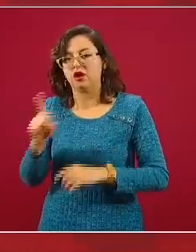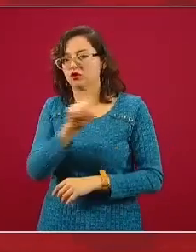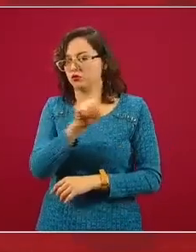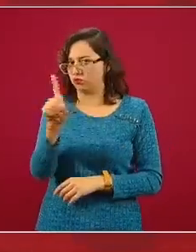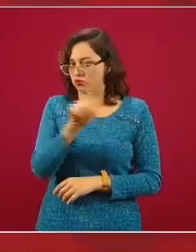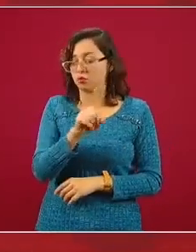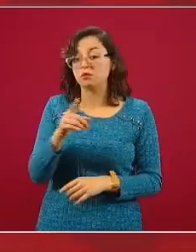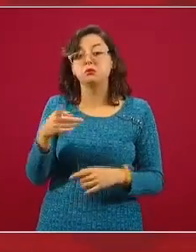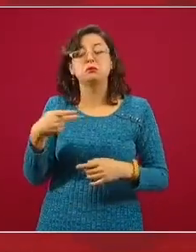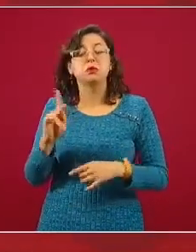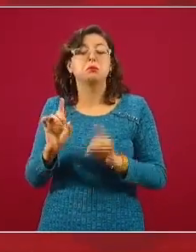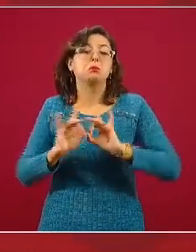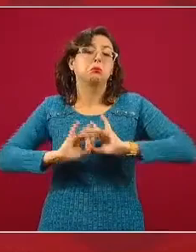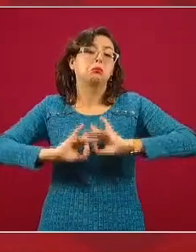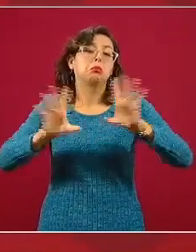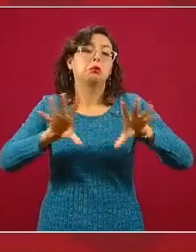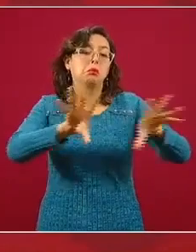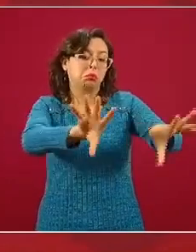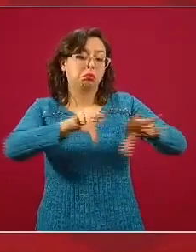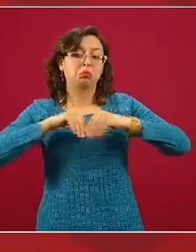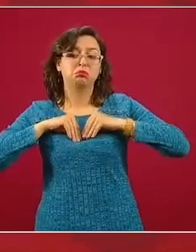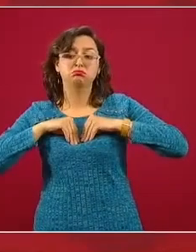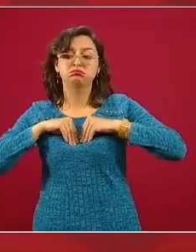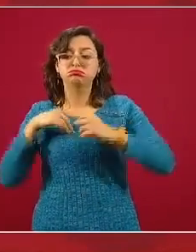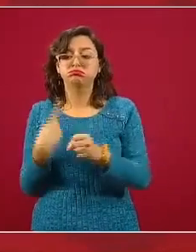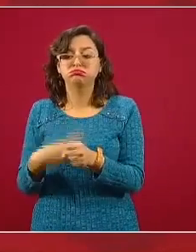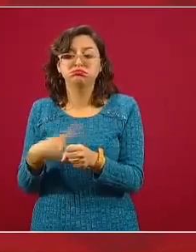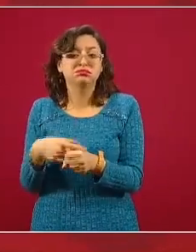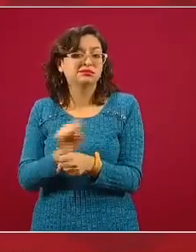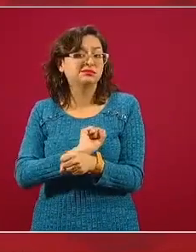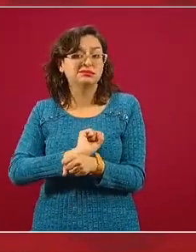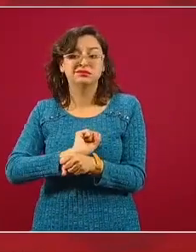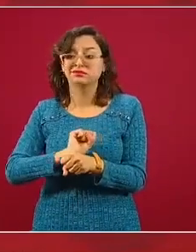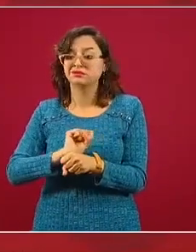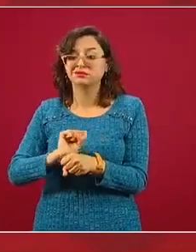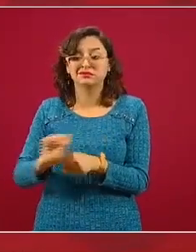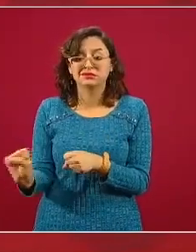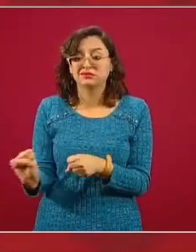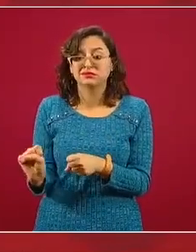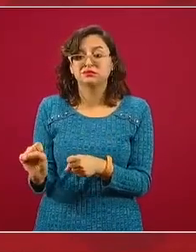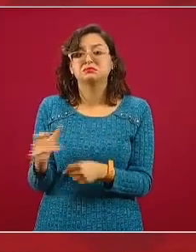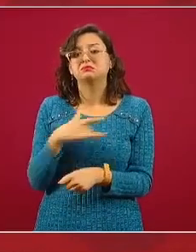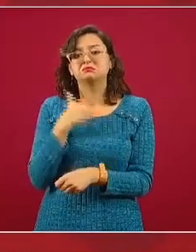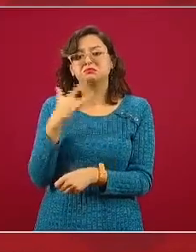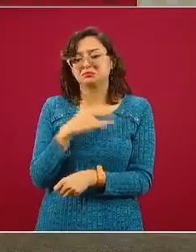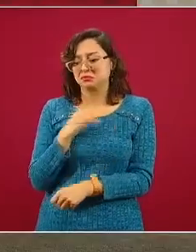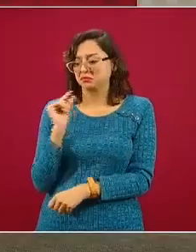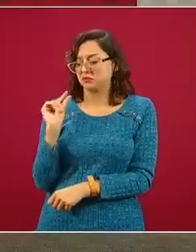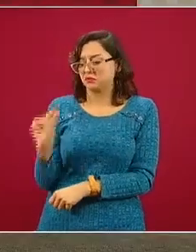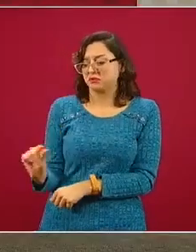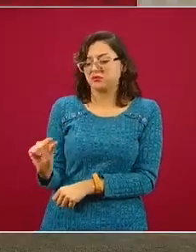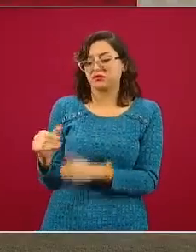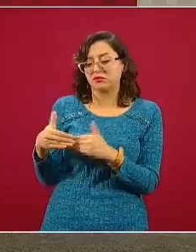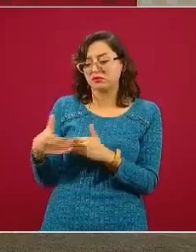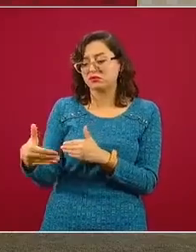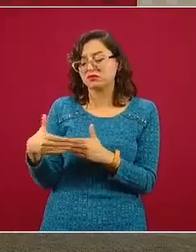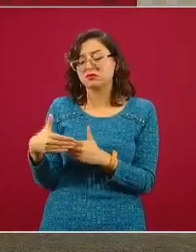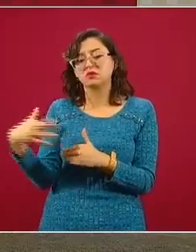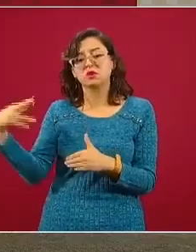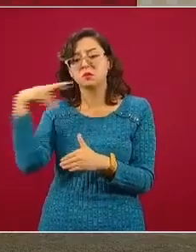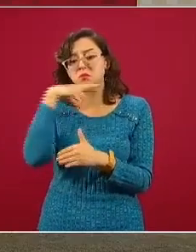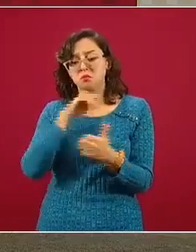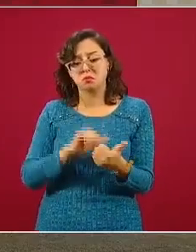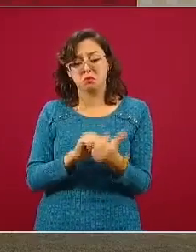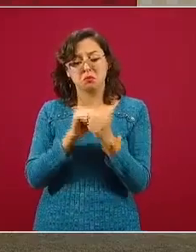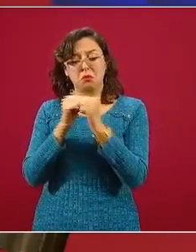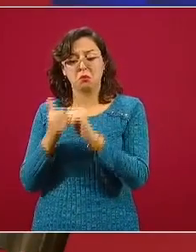contagiarse, lo más probable es que van a tener una enfermedad menor, es decir, una enfermedad con síntomas mínimos de corta duración y